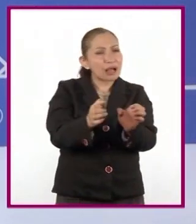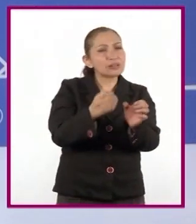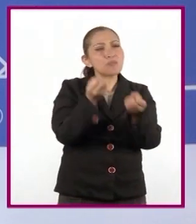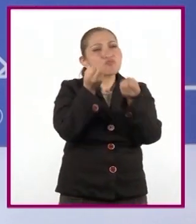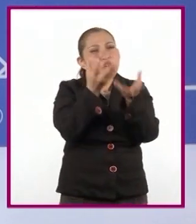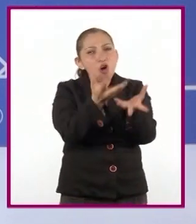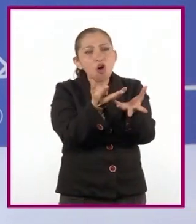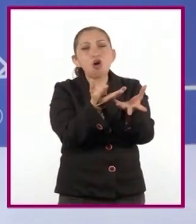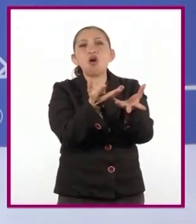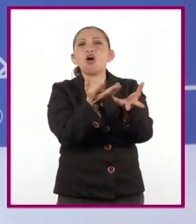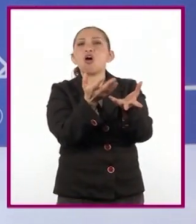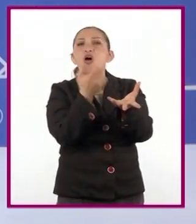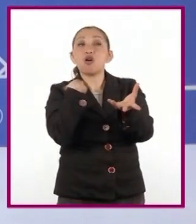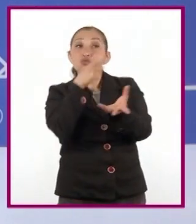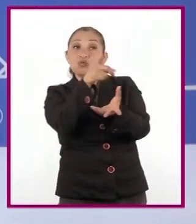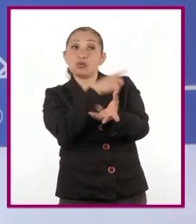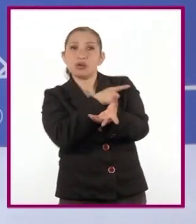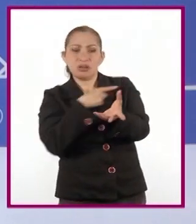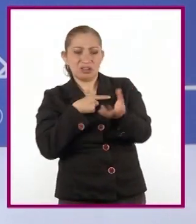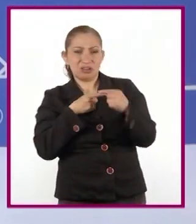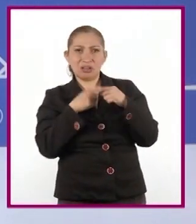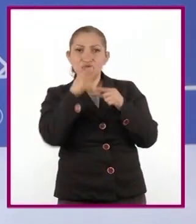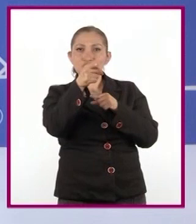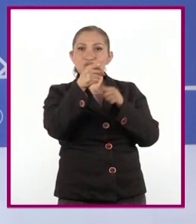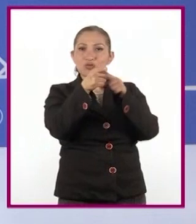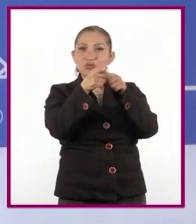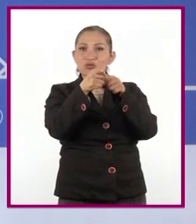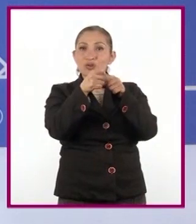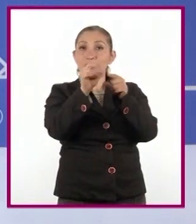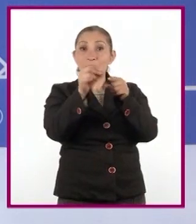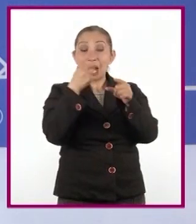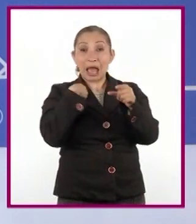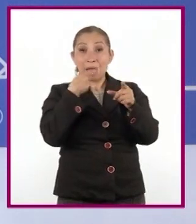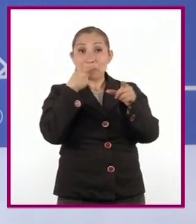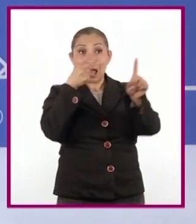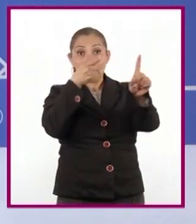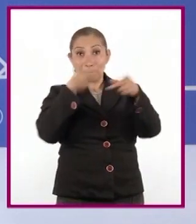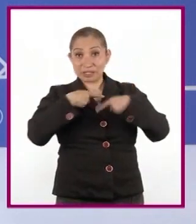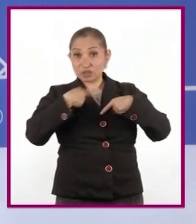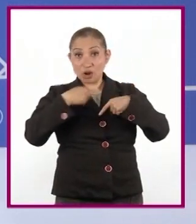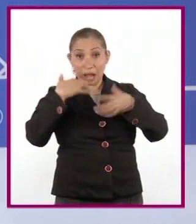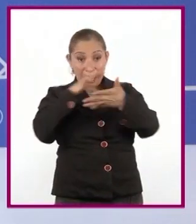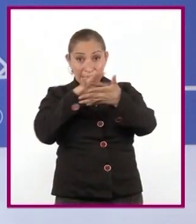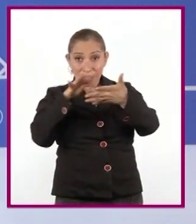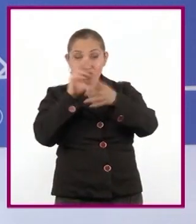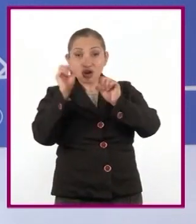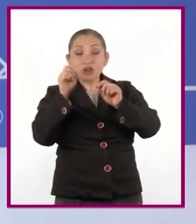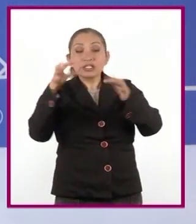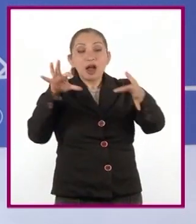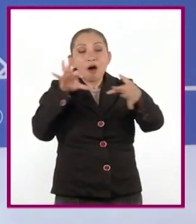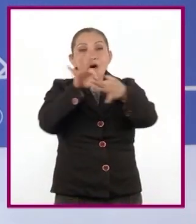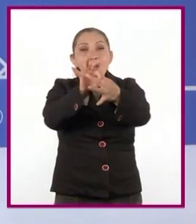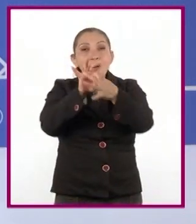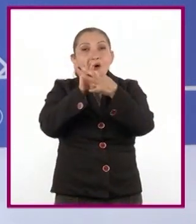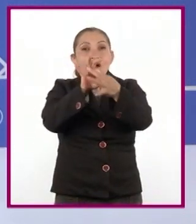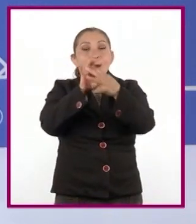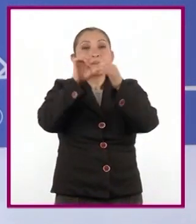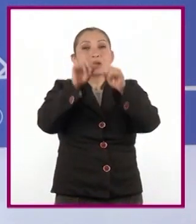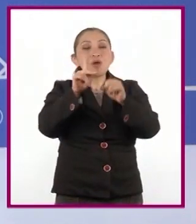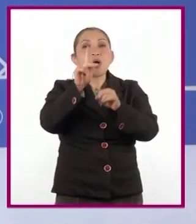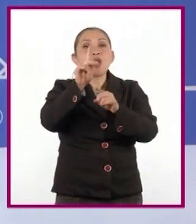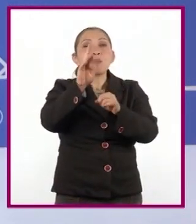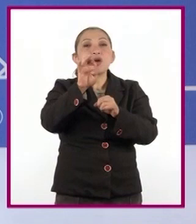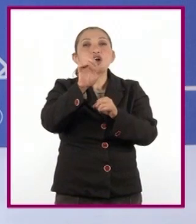proporcionarte o debéis, que se emplean no para dirigirse al lector, sino al interlocutor del prólogo,